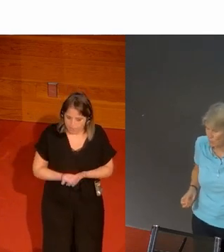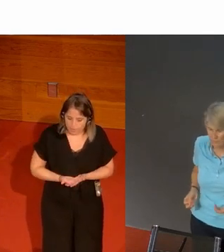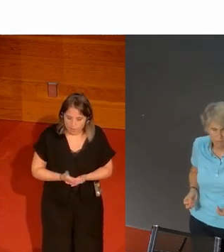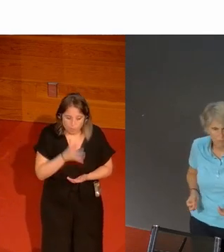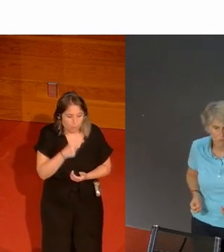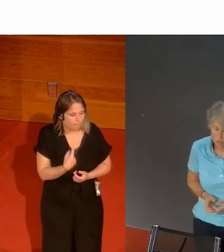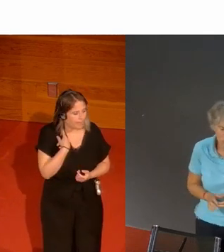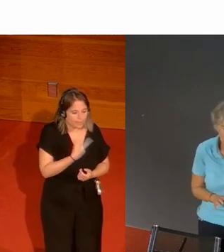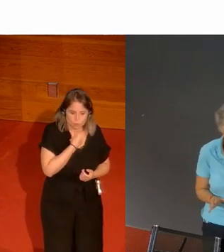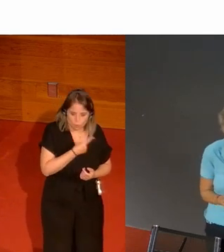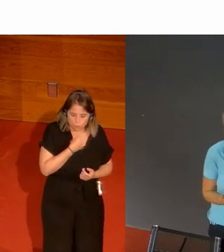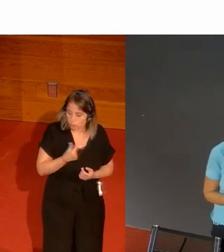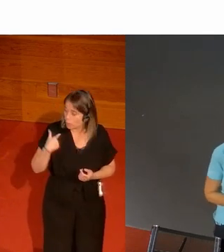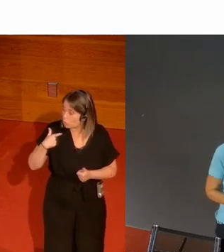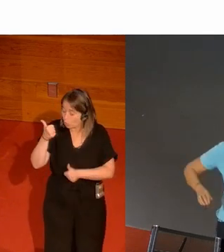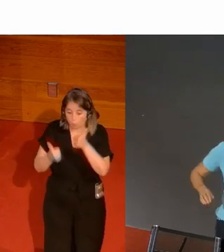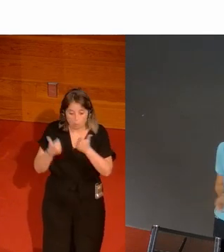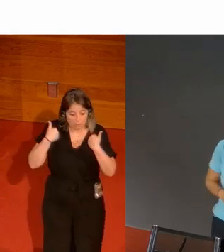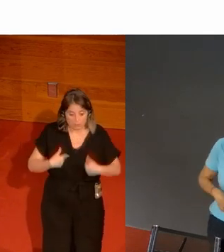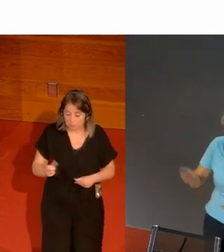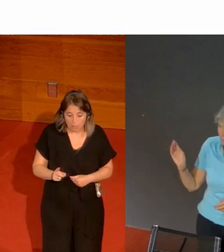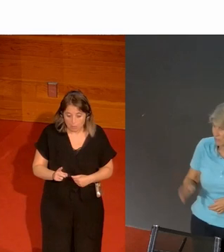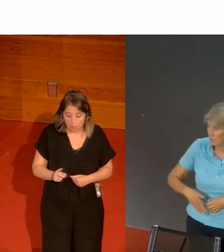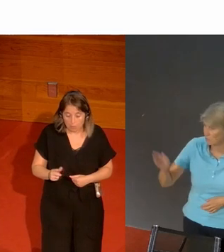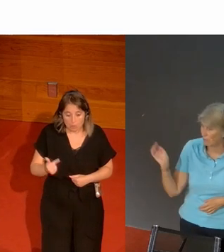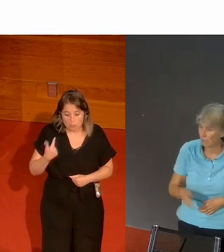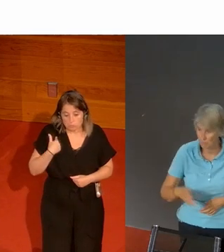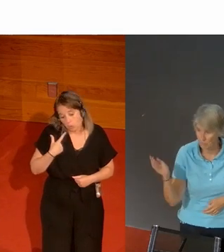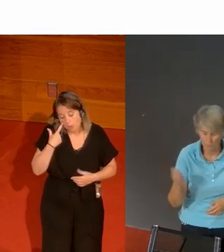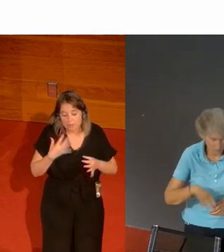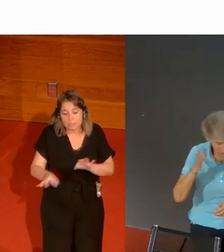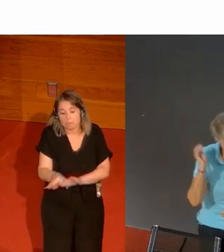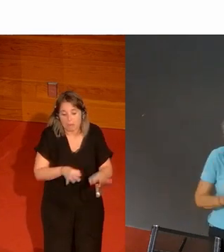no les gusta perder yo no soy nada competitiva yo me dejaba comer al parchís